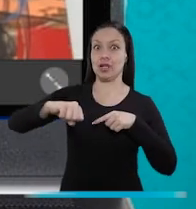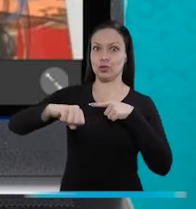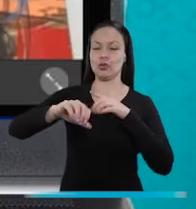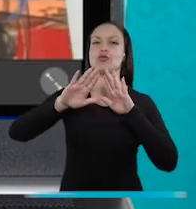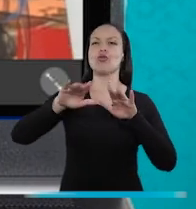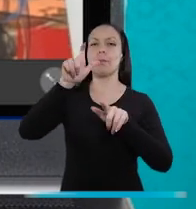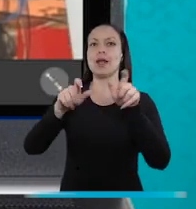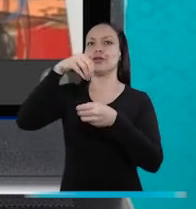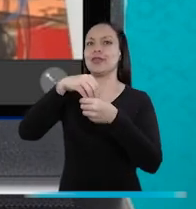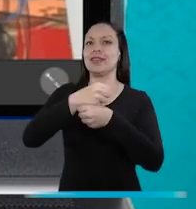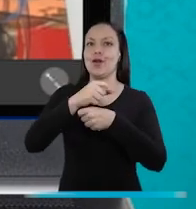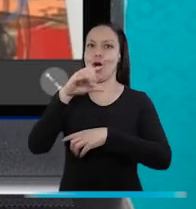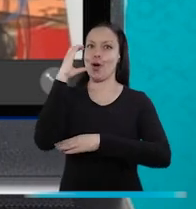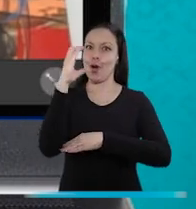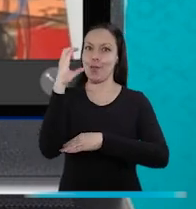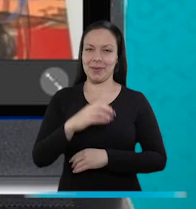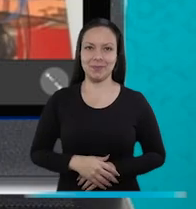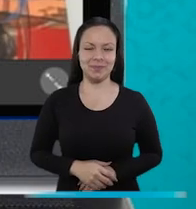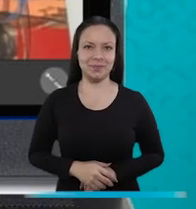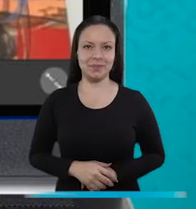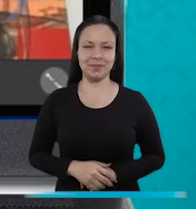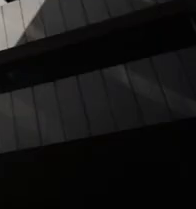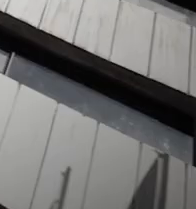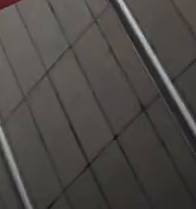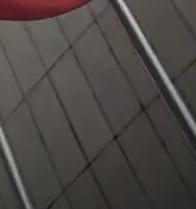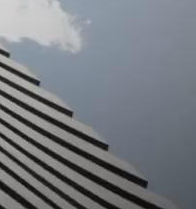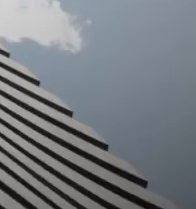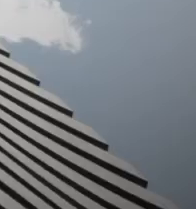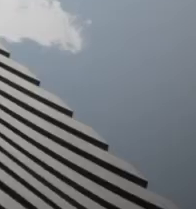los derechos de los trabajadores en Colombia en varios frentes.